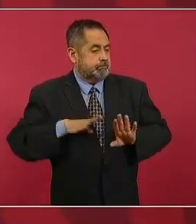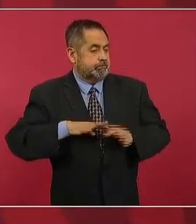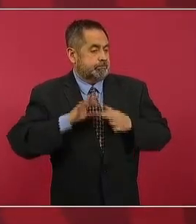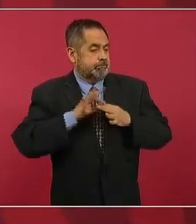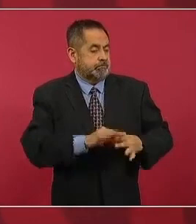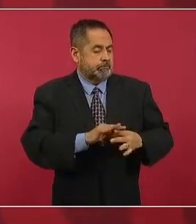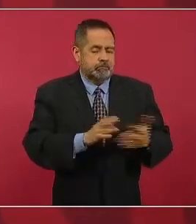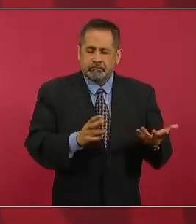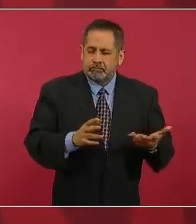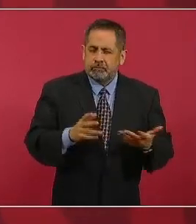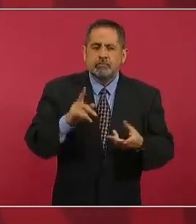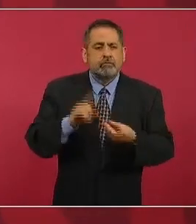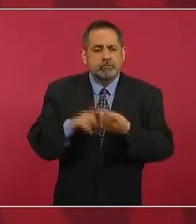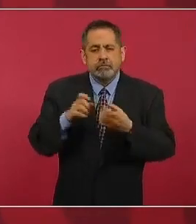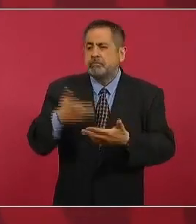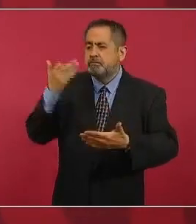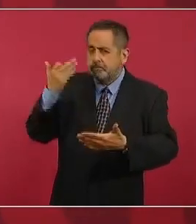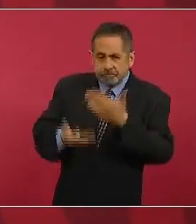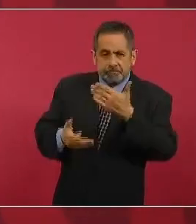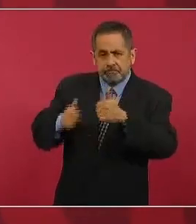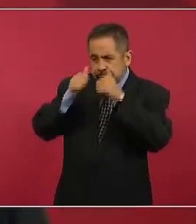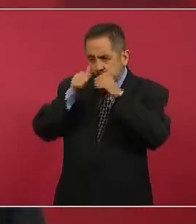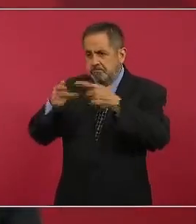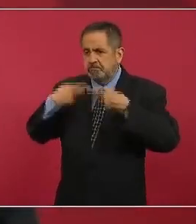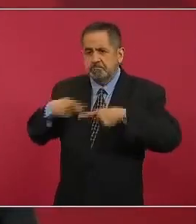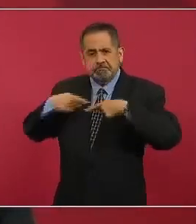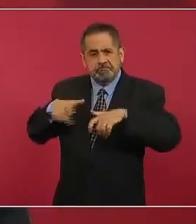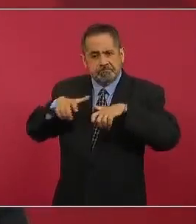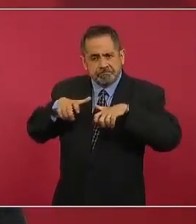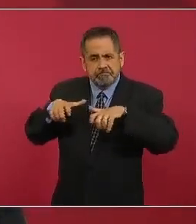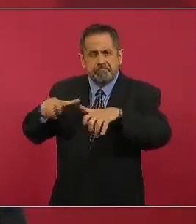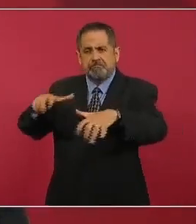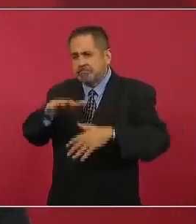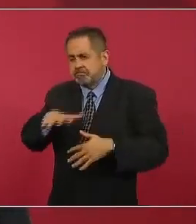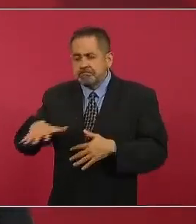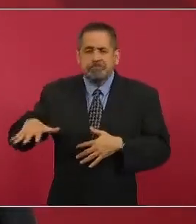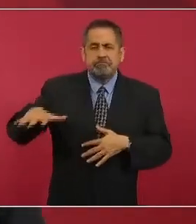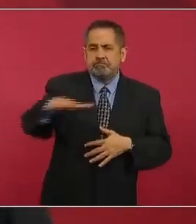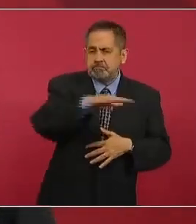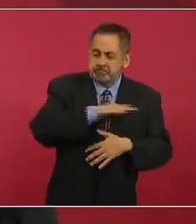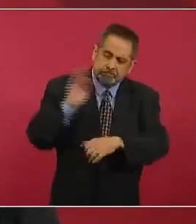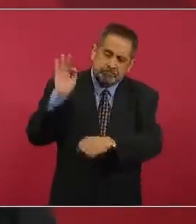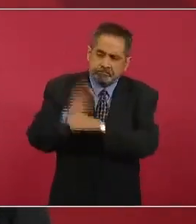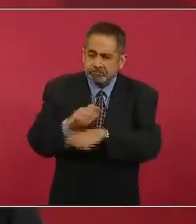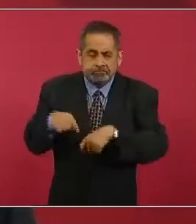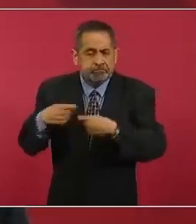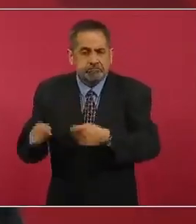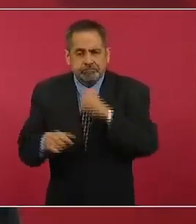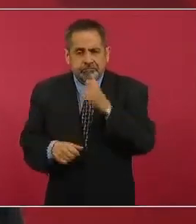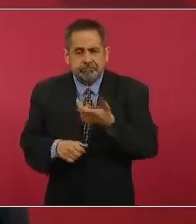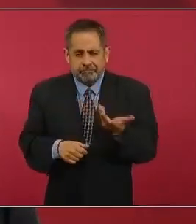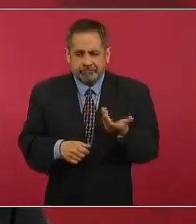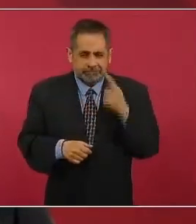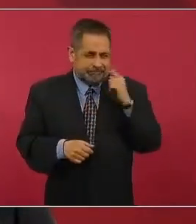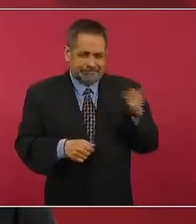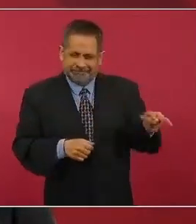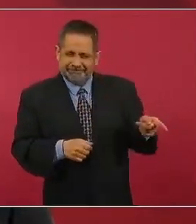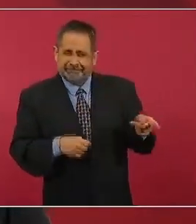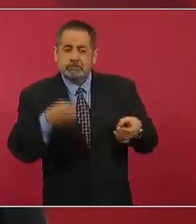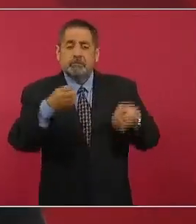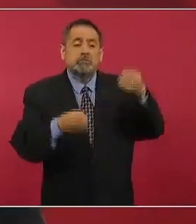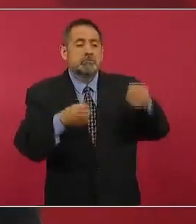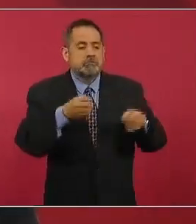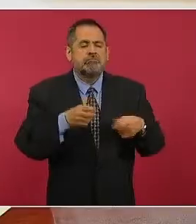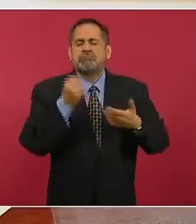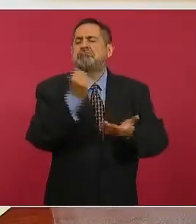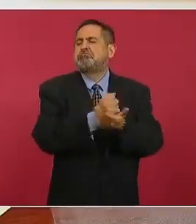no en favor del pueblo no en favor de los intereses generales de la nación lo vemos con los jueces que dan los amparos